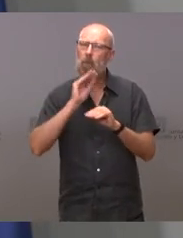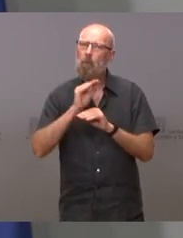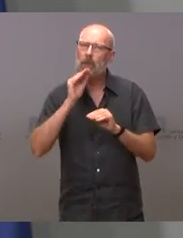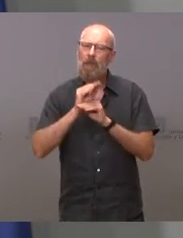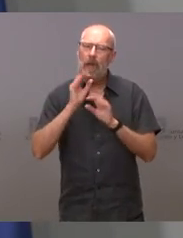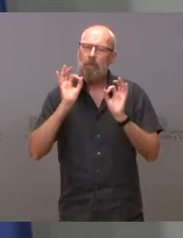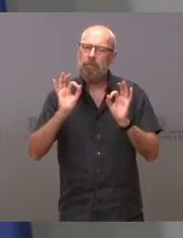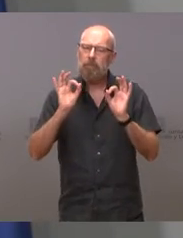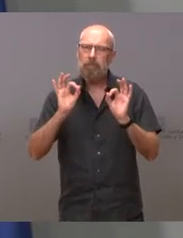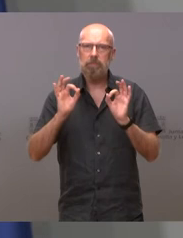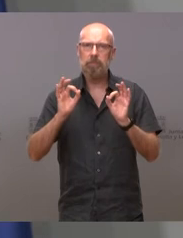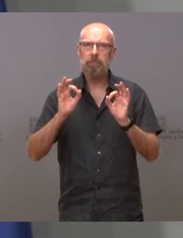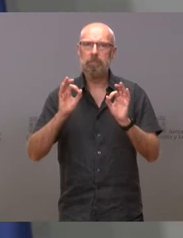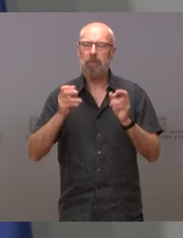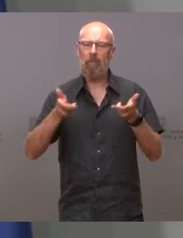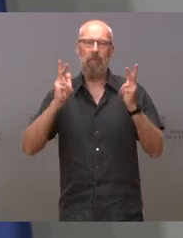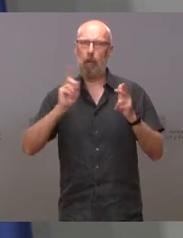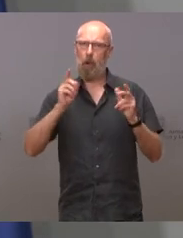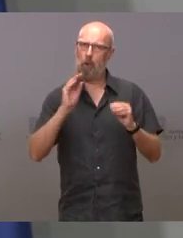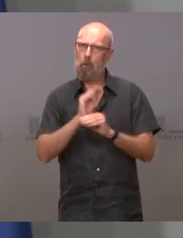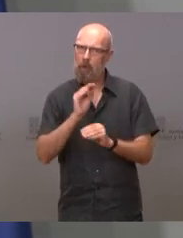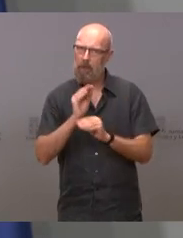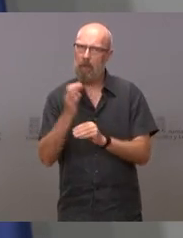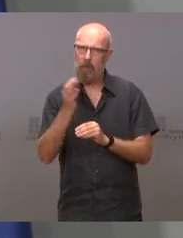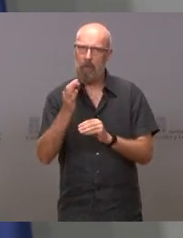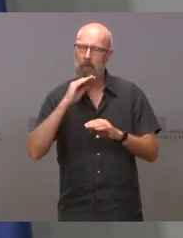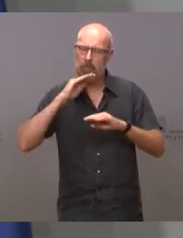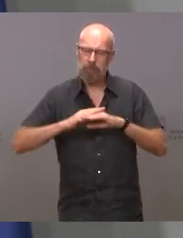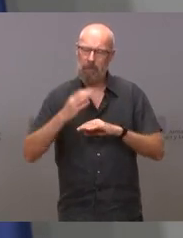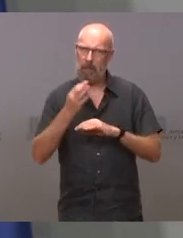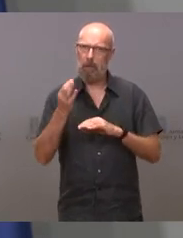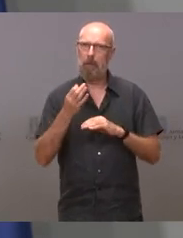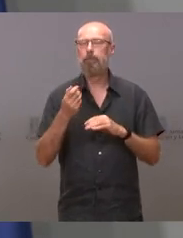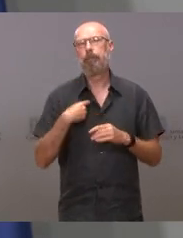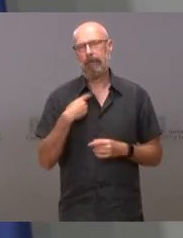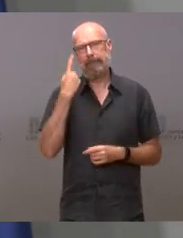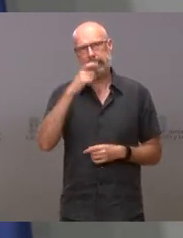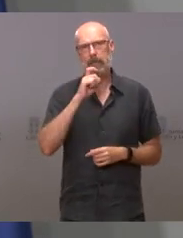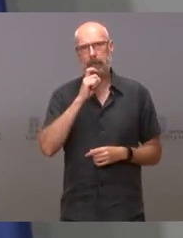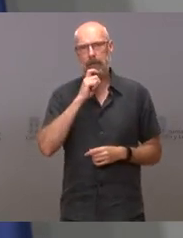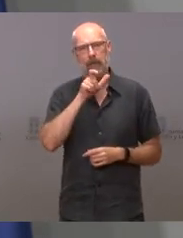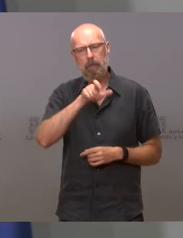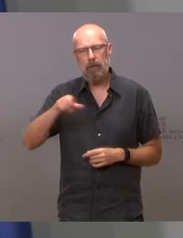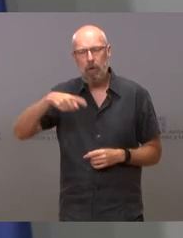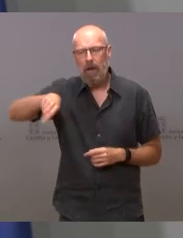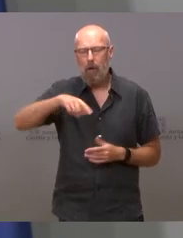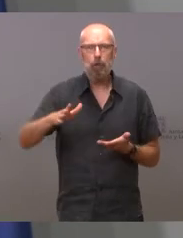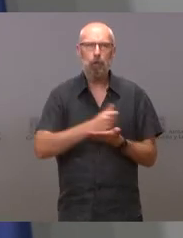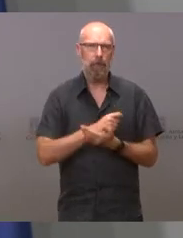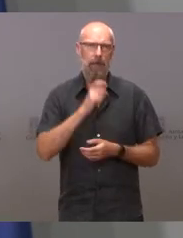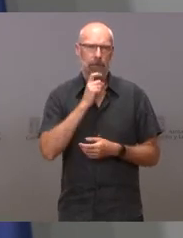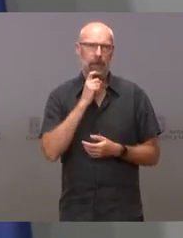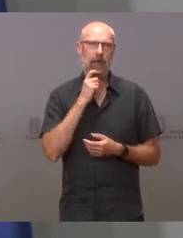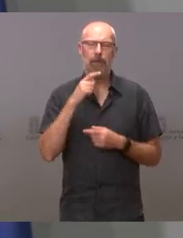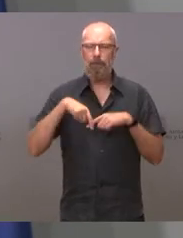relaje. Es difícil porque si llevamos mucho tiempo es difícil para todo el mundo, es difícil para familias, para jóvenes, para